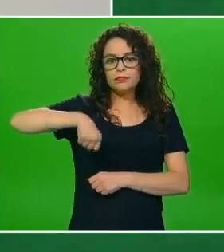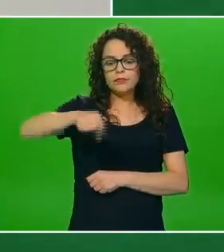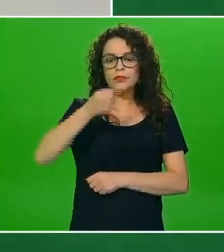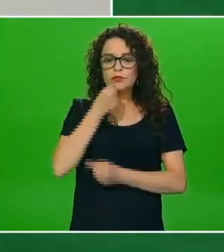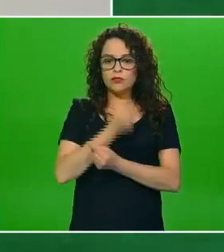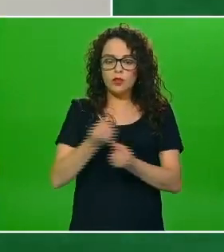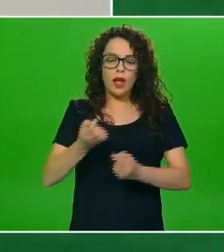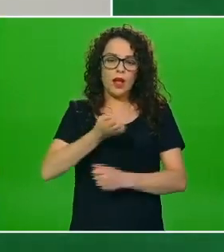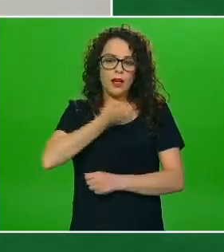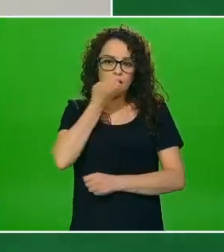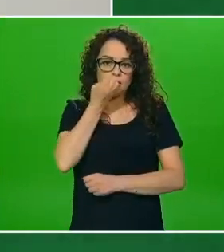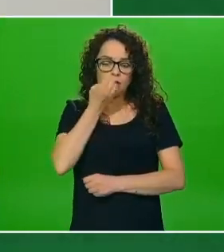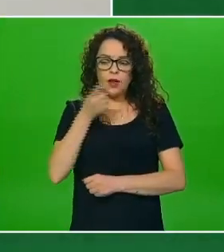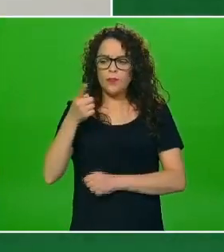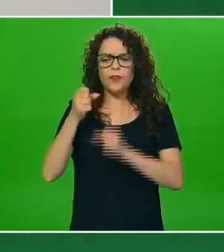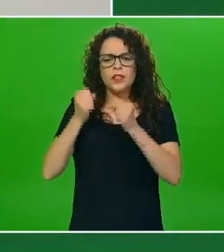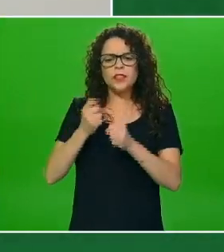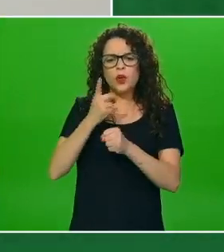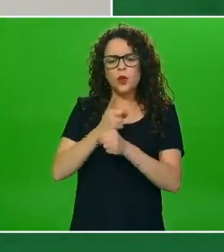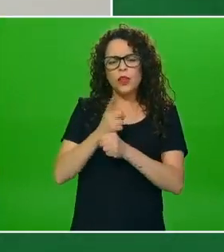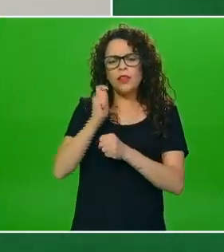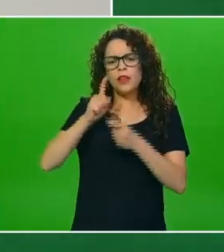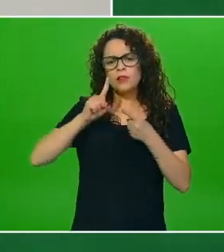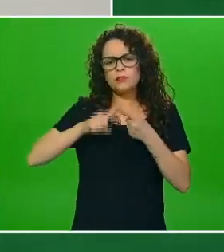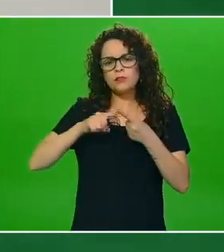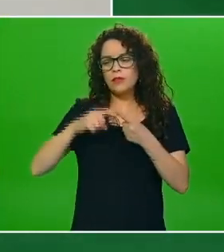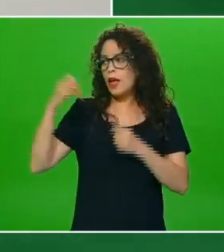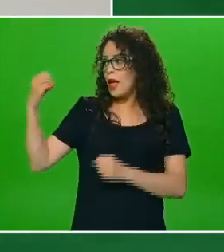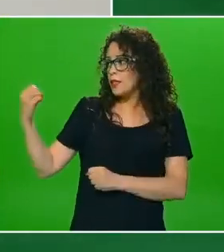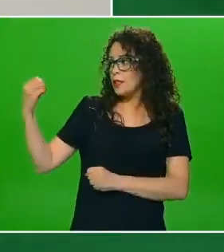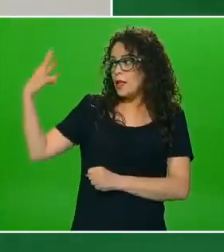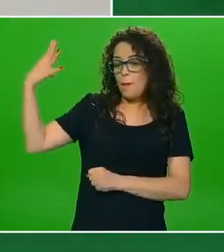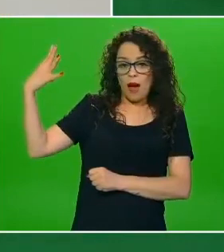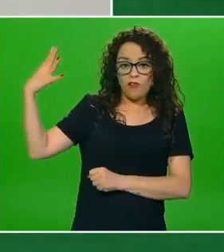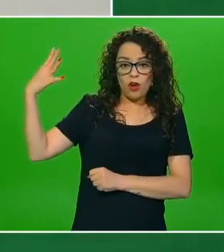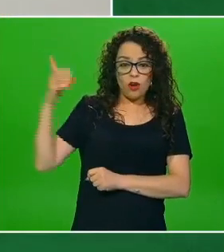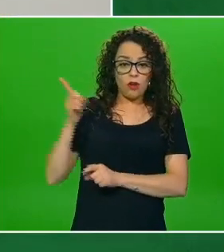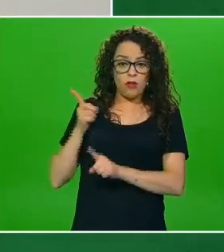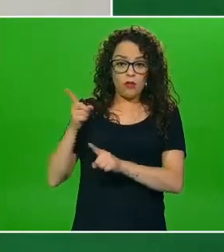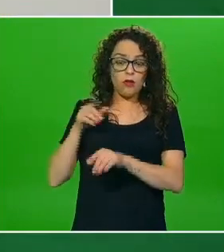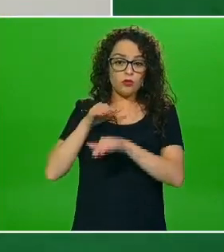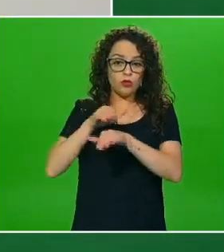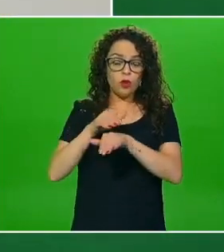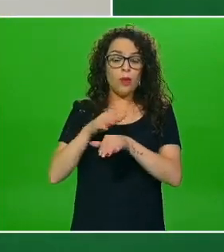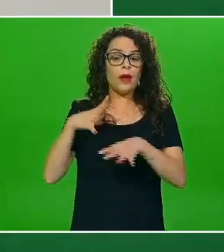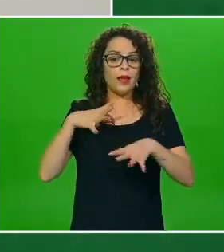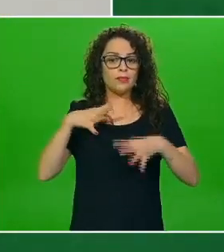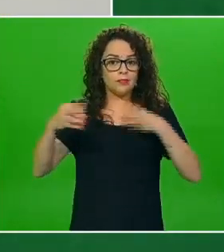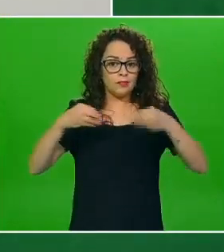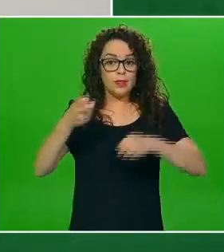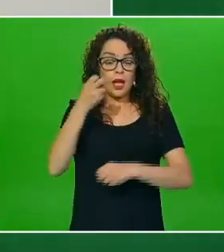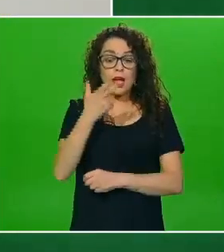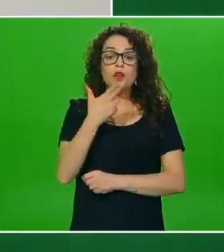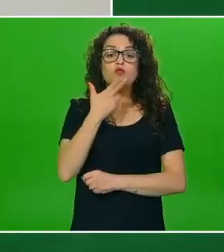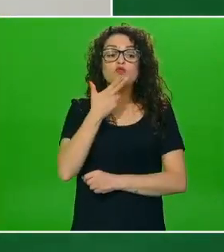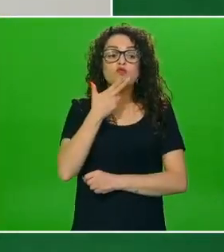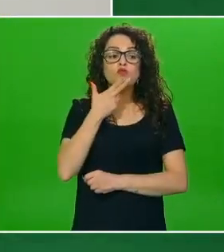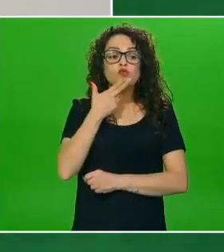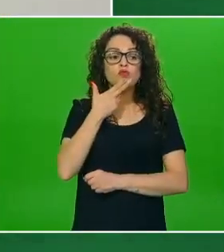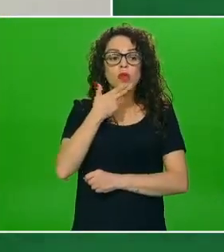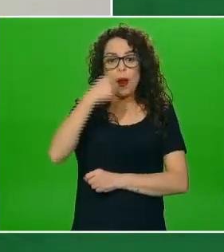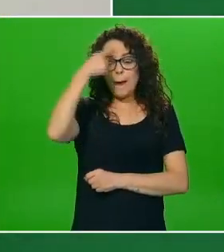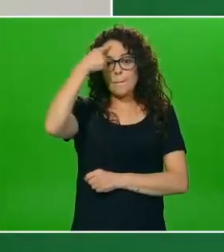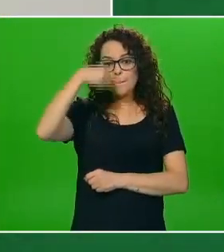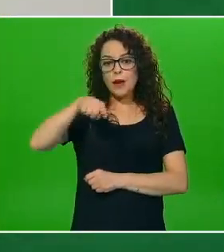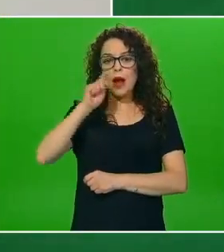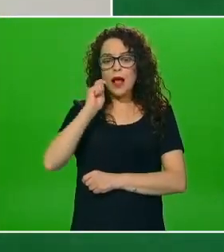de estos elementos de seguridad es precisamente el semáforo de riesgo epidemiológico ya que lo hemos estado utilizando como un predictor y un